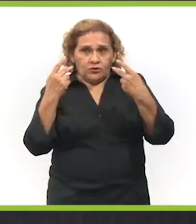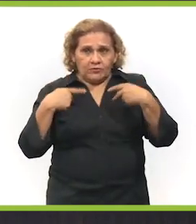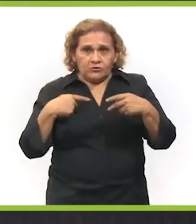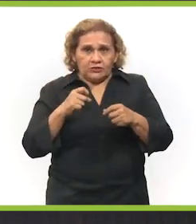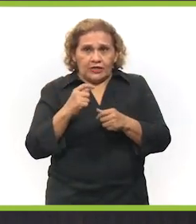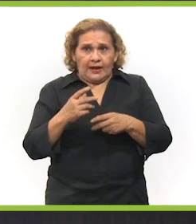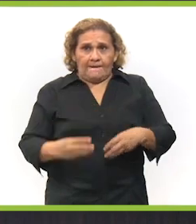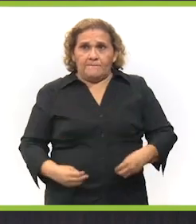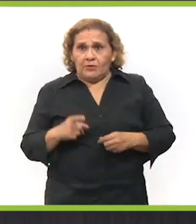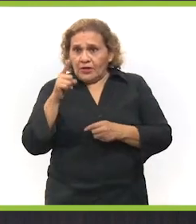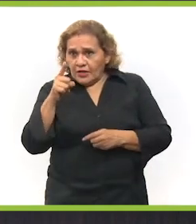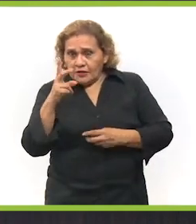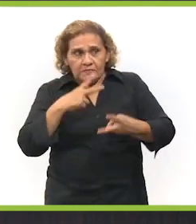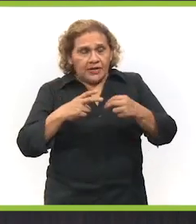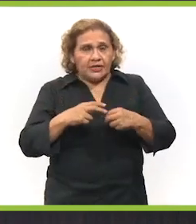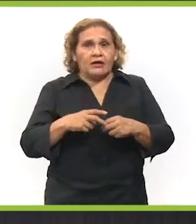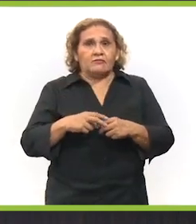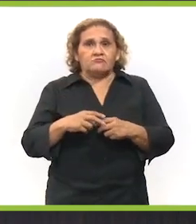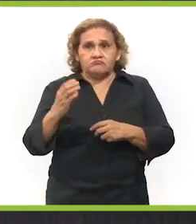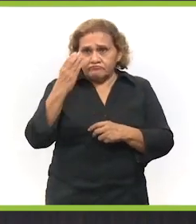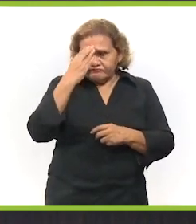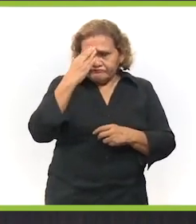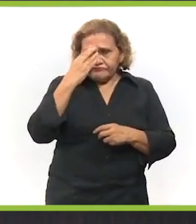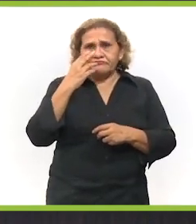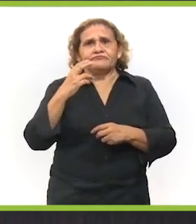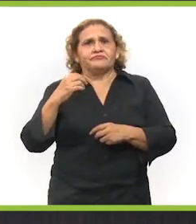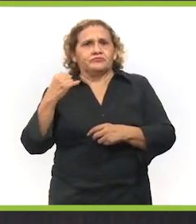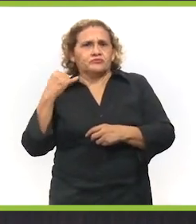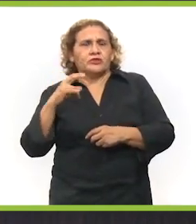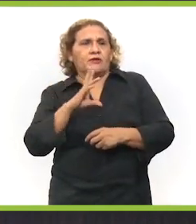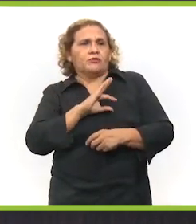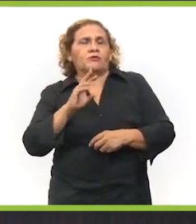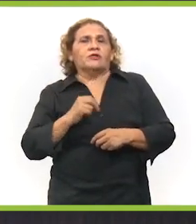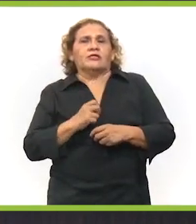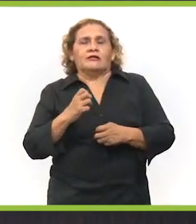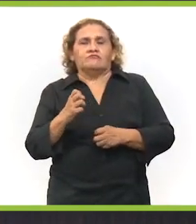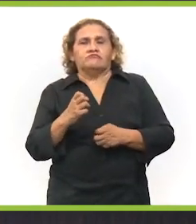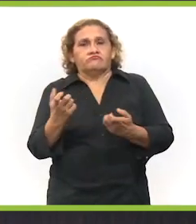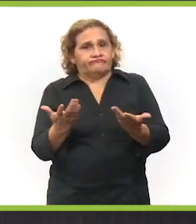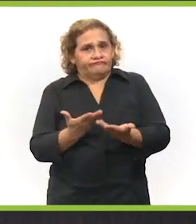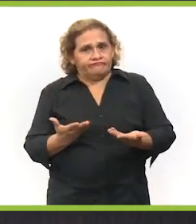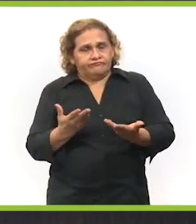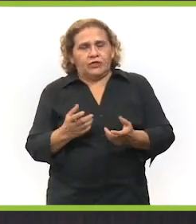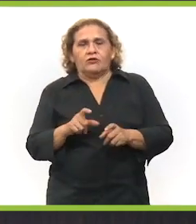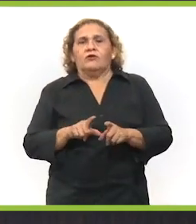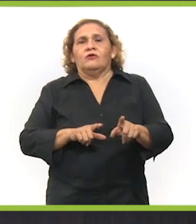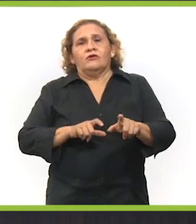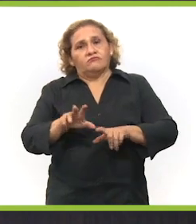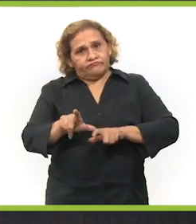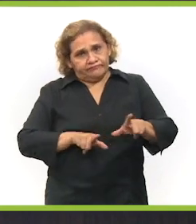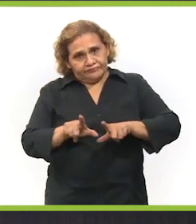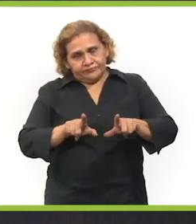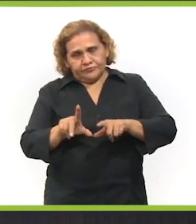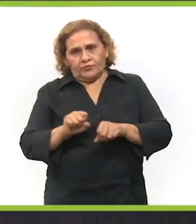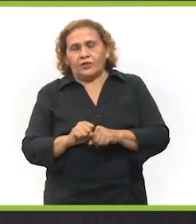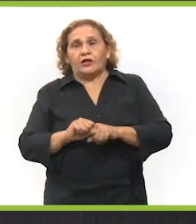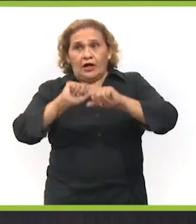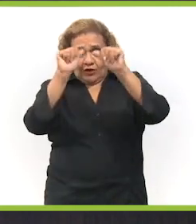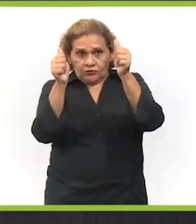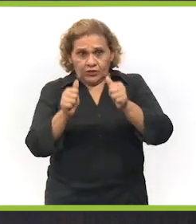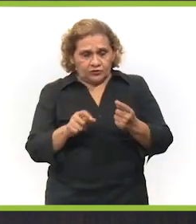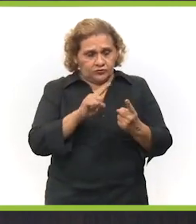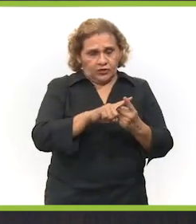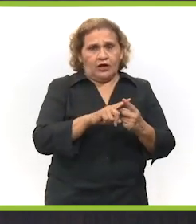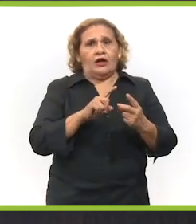permitir que muchísimas personas que viven en esa zona vengan a visitar Yucatán y también podamos seguir generando los empleos que se necesitan para sacar